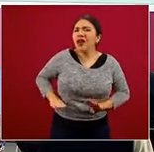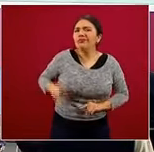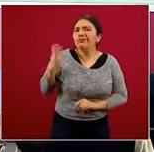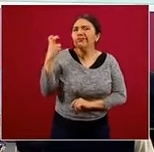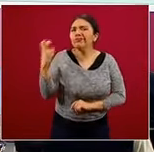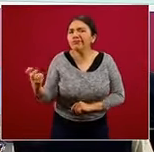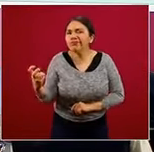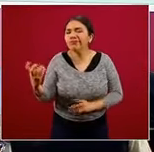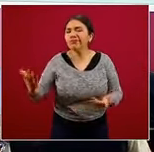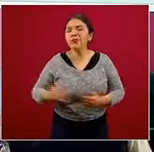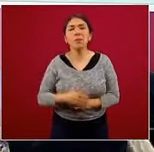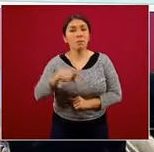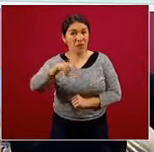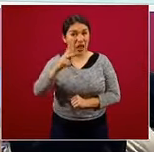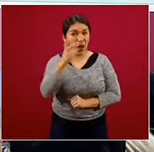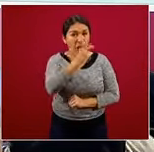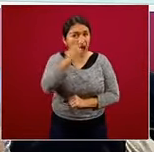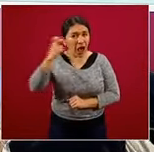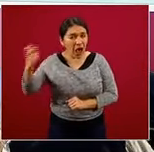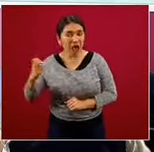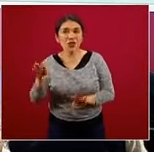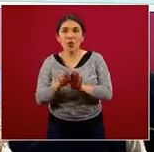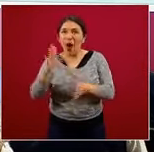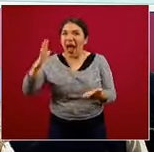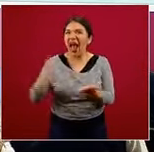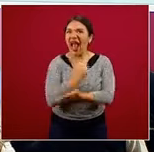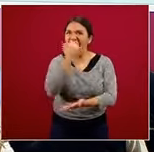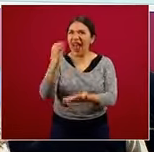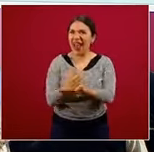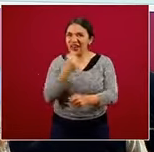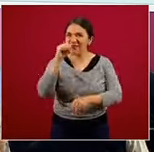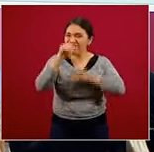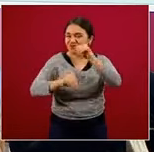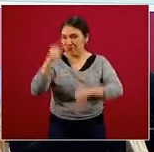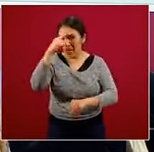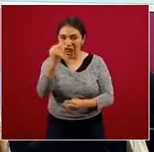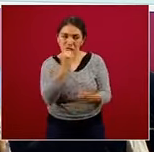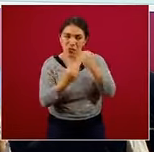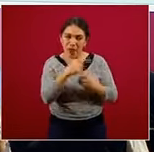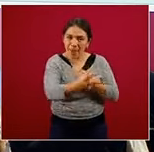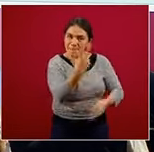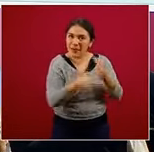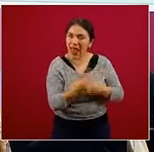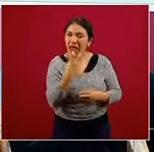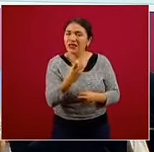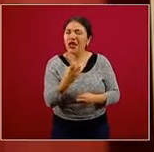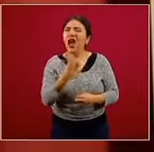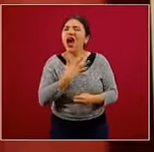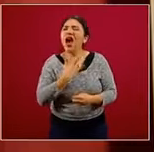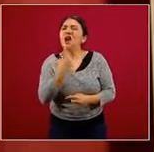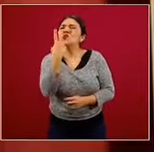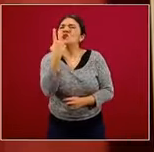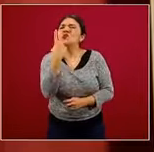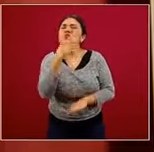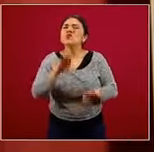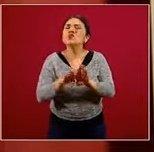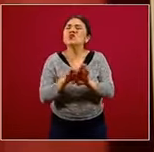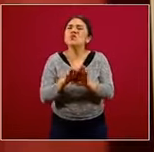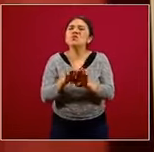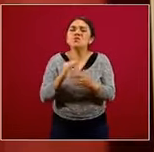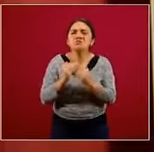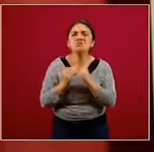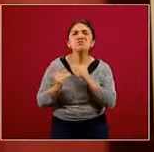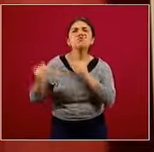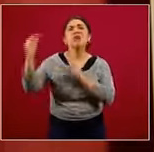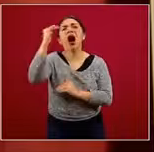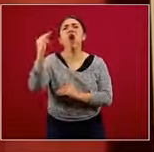Pero todas estas conquistas de nuestro sistema alimentario se ven opacadas por el aumento